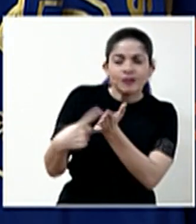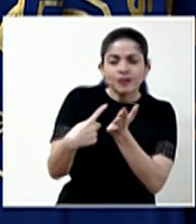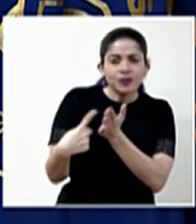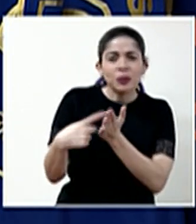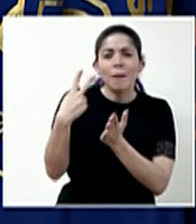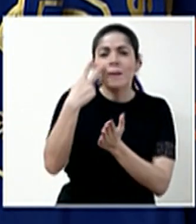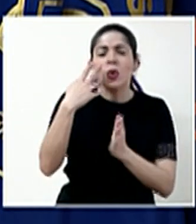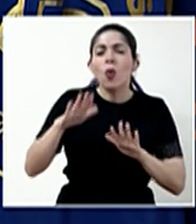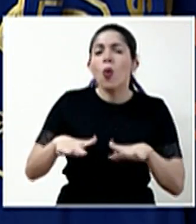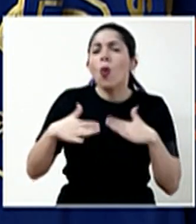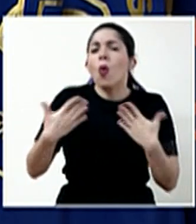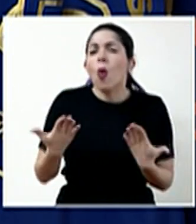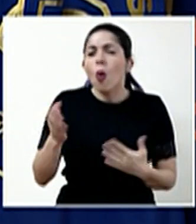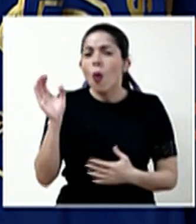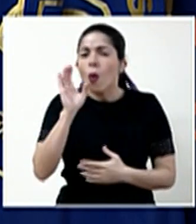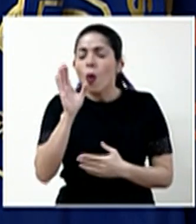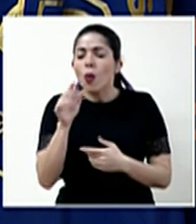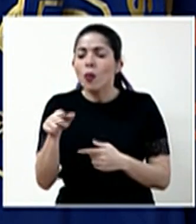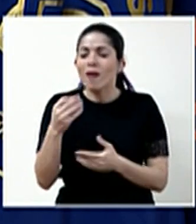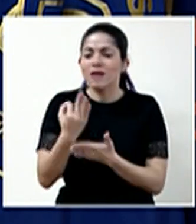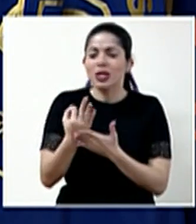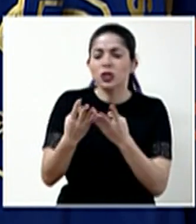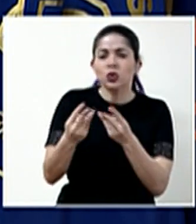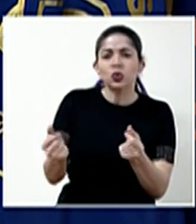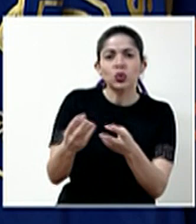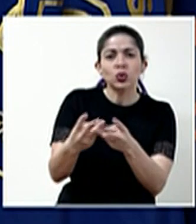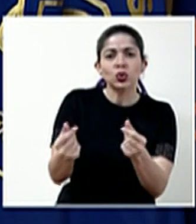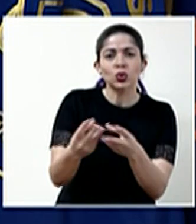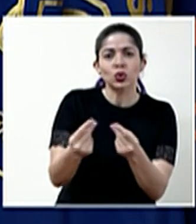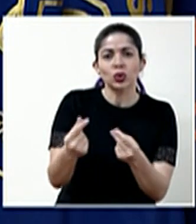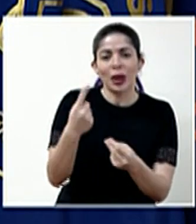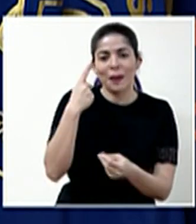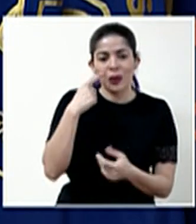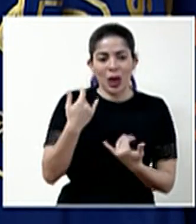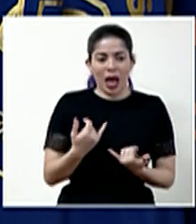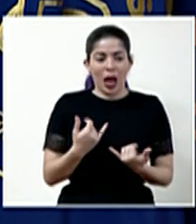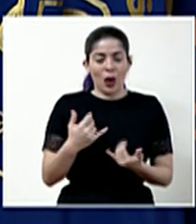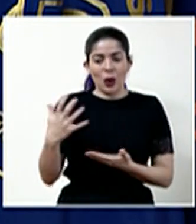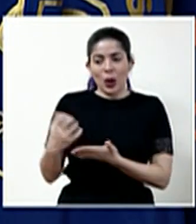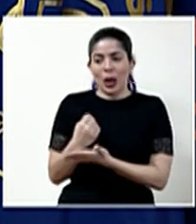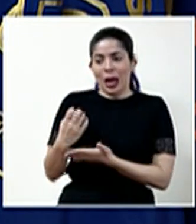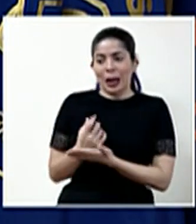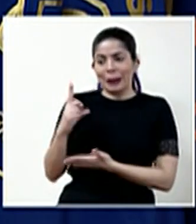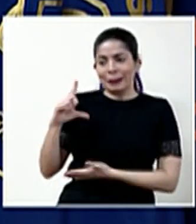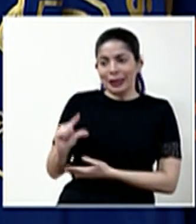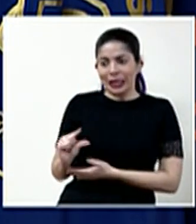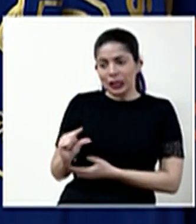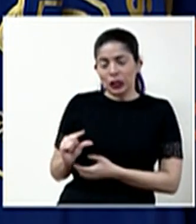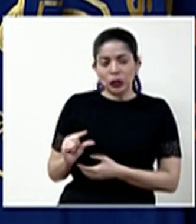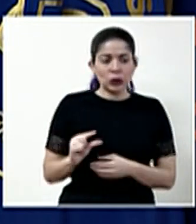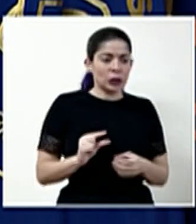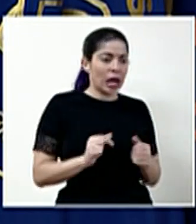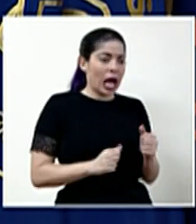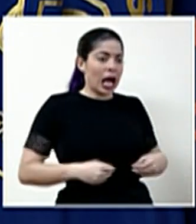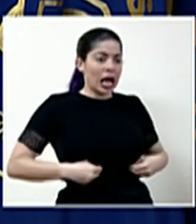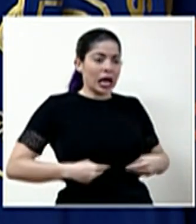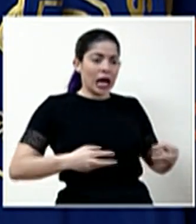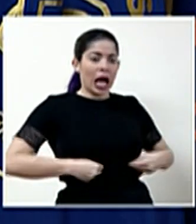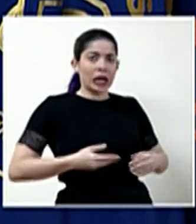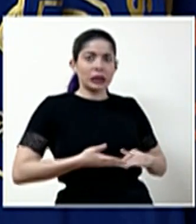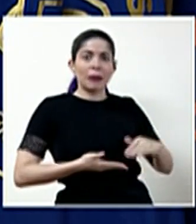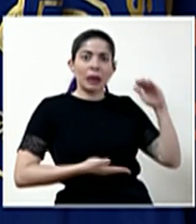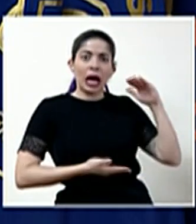para encontrar soluciones financieras para esta reducción en los ingresos y el aumento de